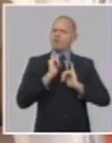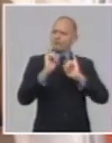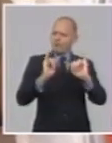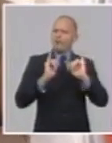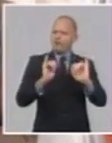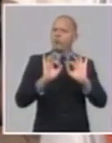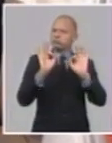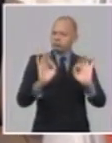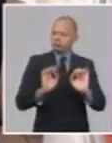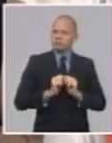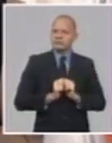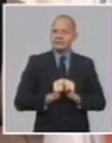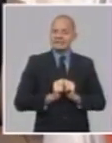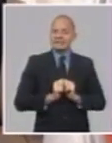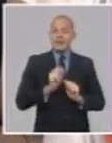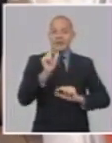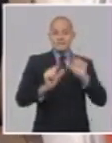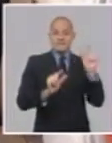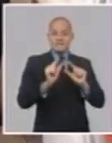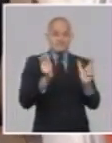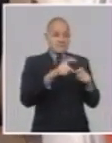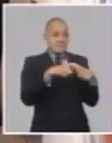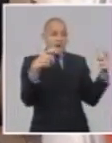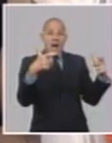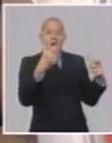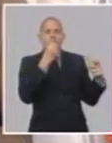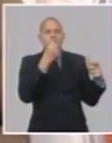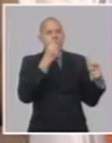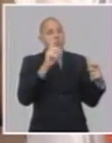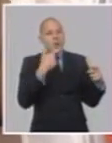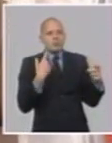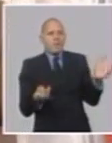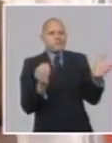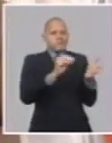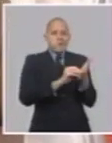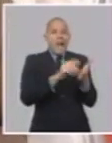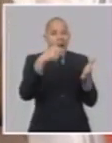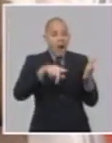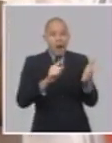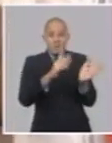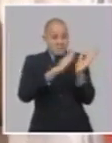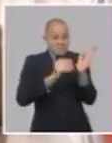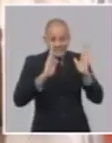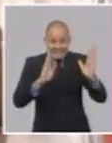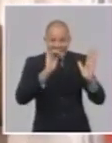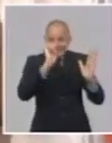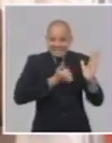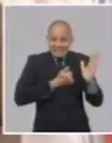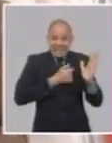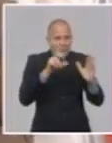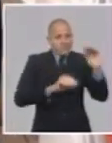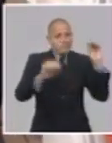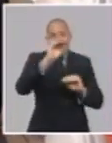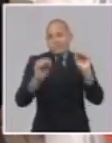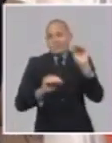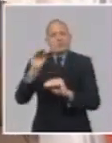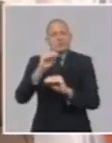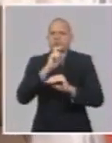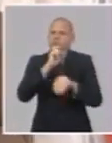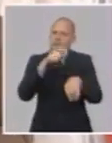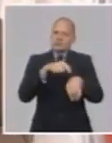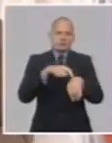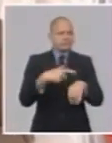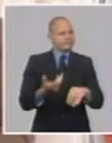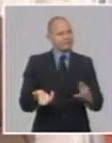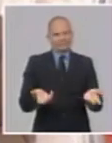pudiera adecuar las plantillas poniendo a las personas en el cargo que le corresponde y en el grupo que le corresponde, porque también se hizo una